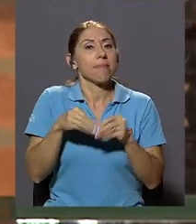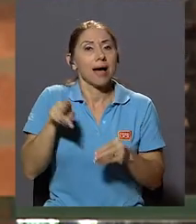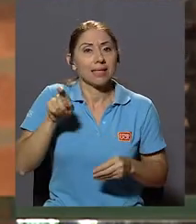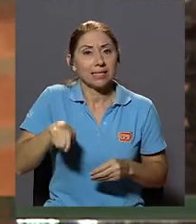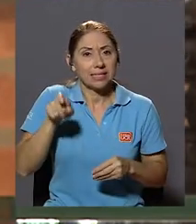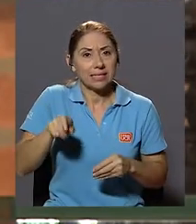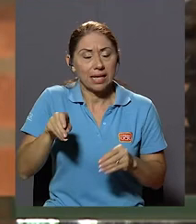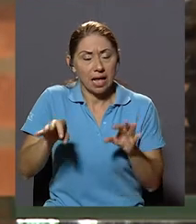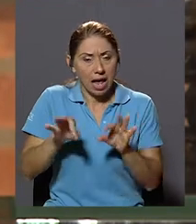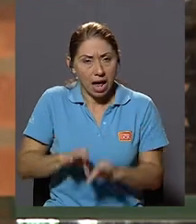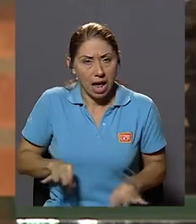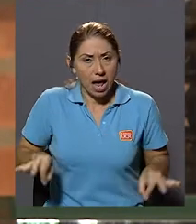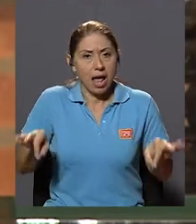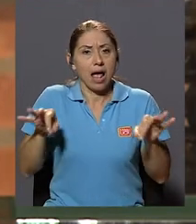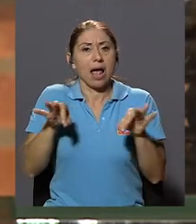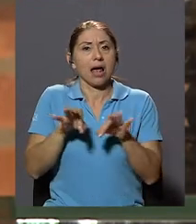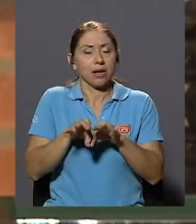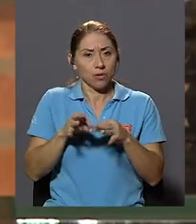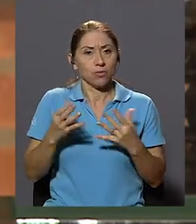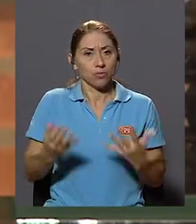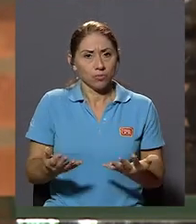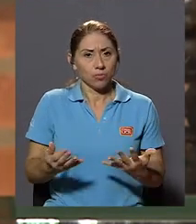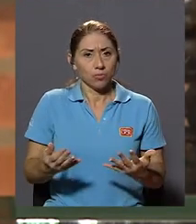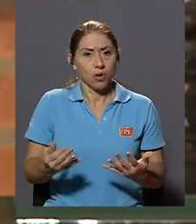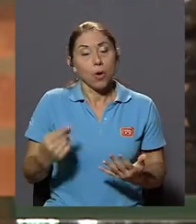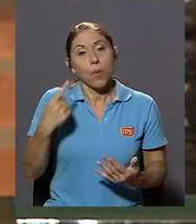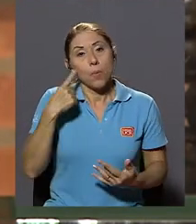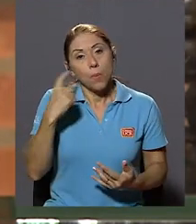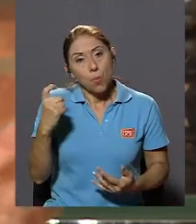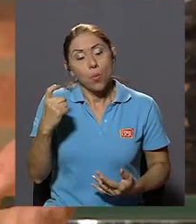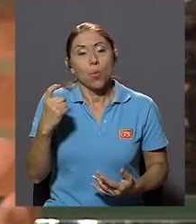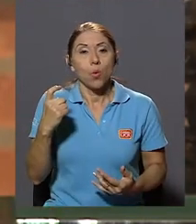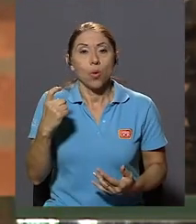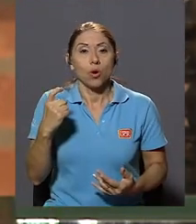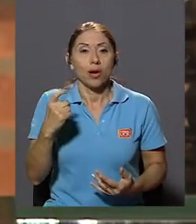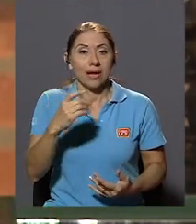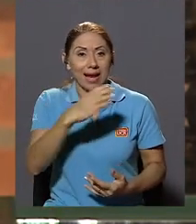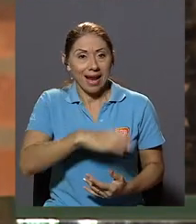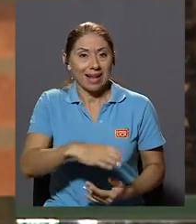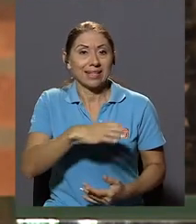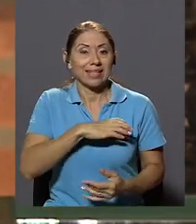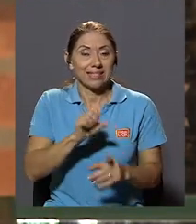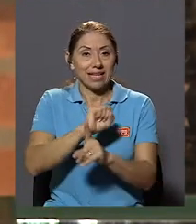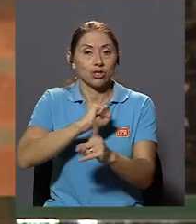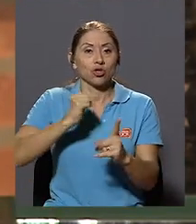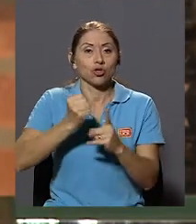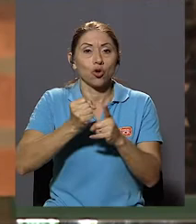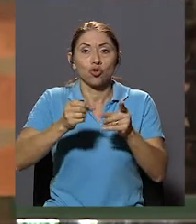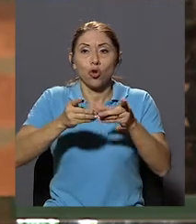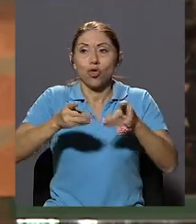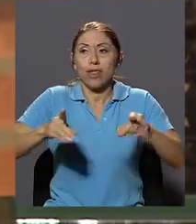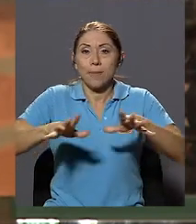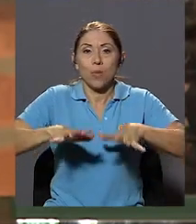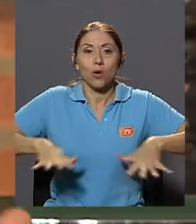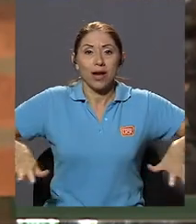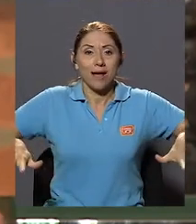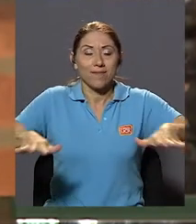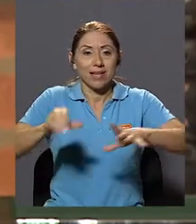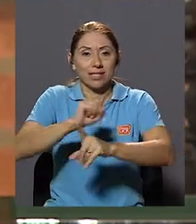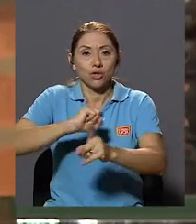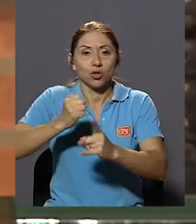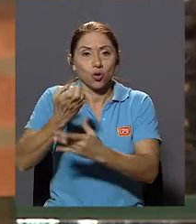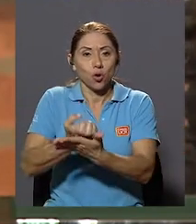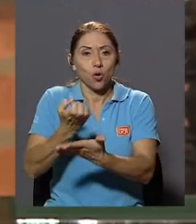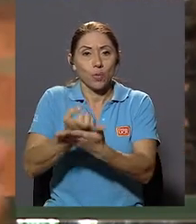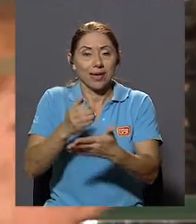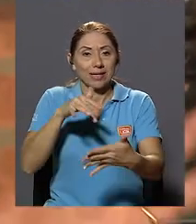Es más Perentorio En virtud De las características Sociodemográficas Y socioeconómicas De la